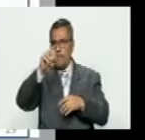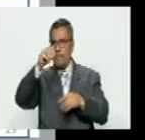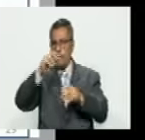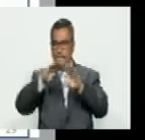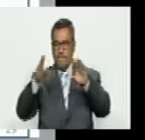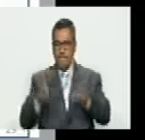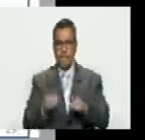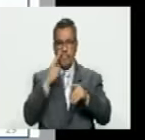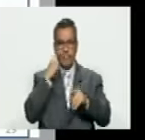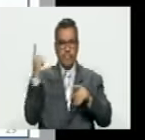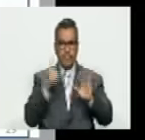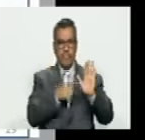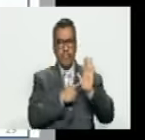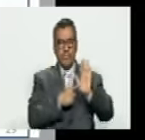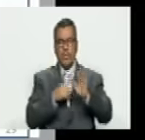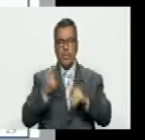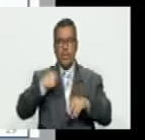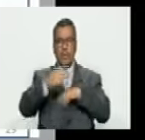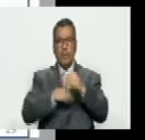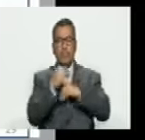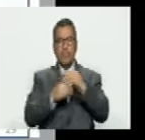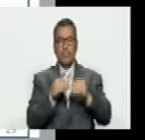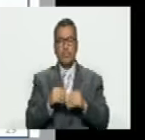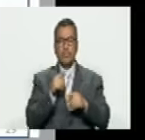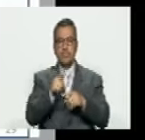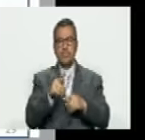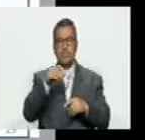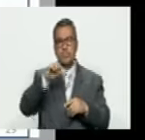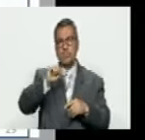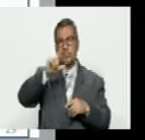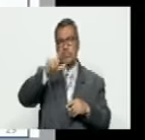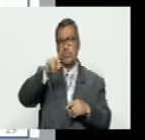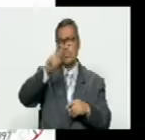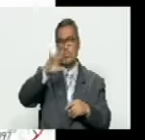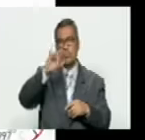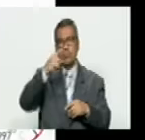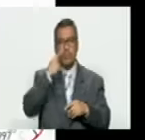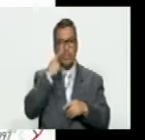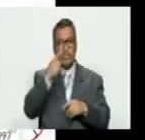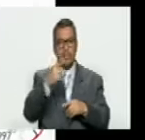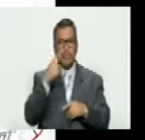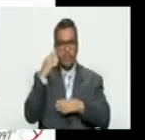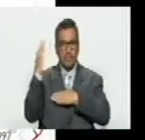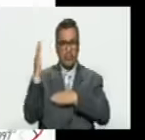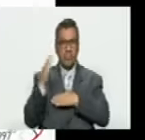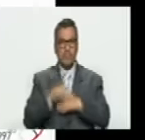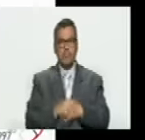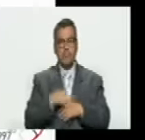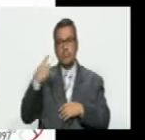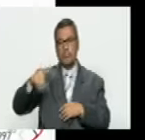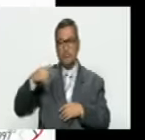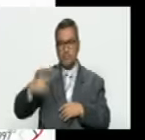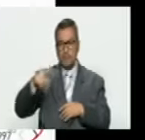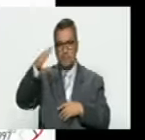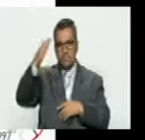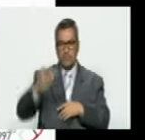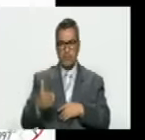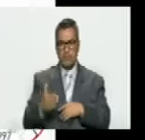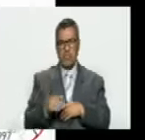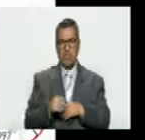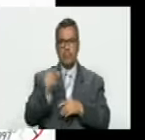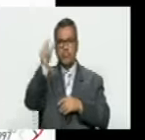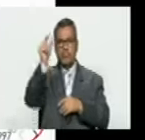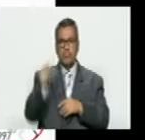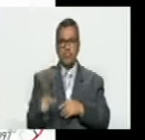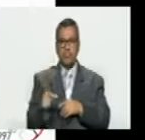siguiente imagen nosotros nos metimos a estudiar altavista para ver de qué se trata y a la derecha ven una columna